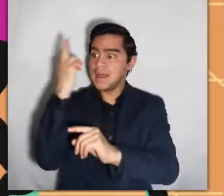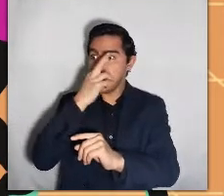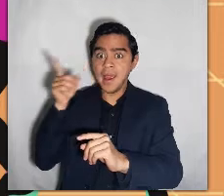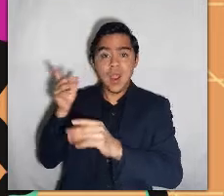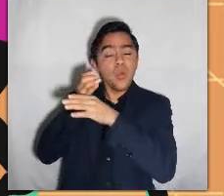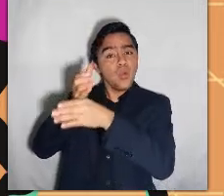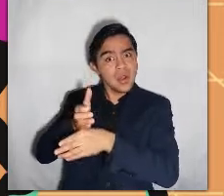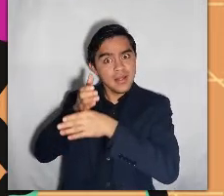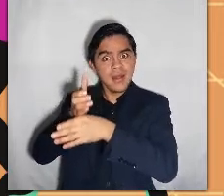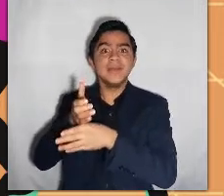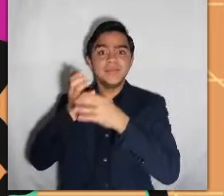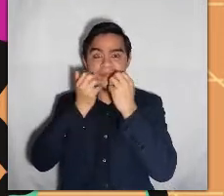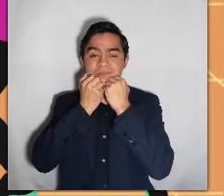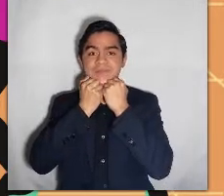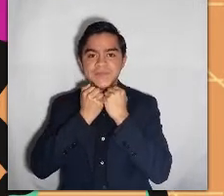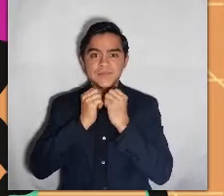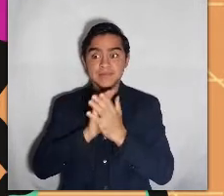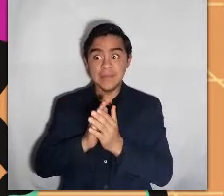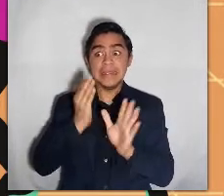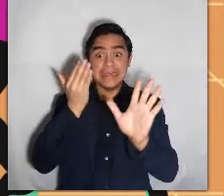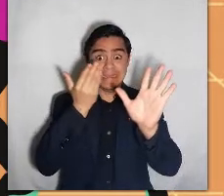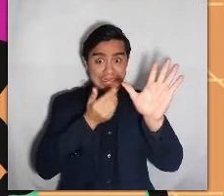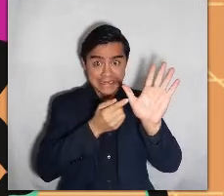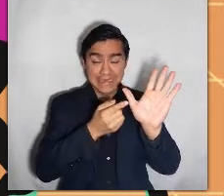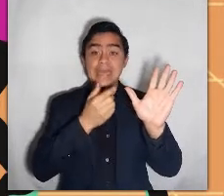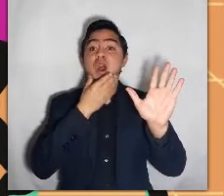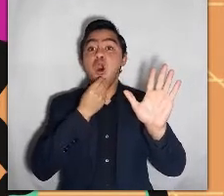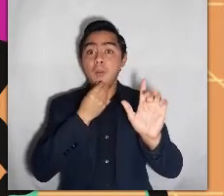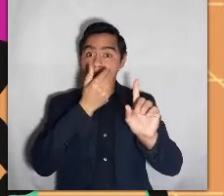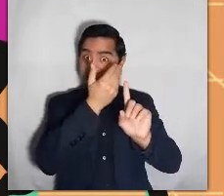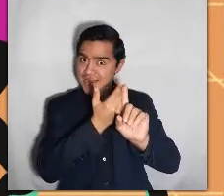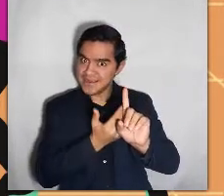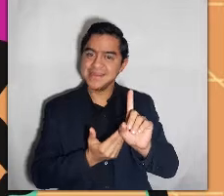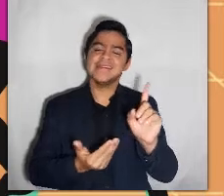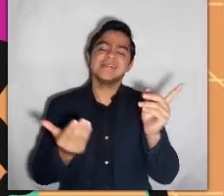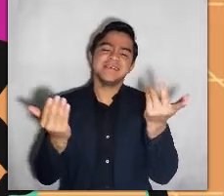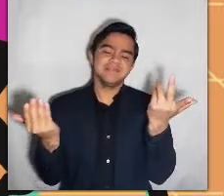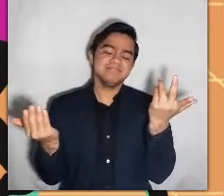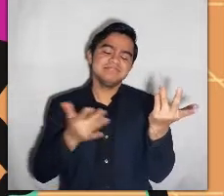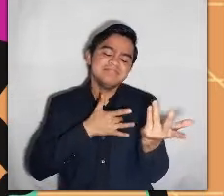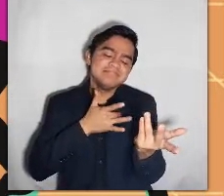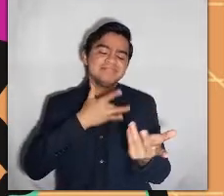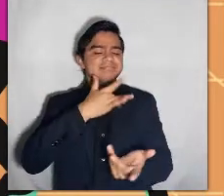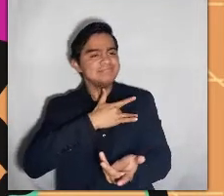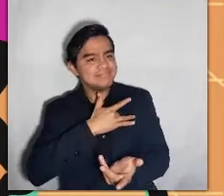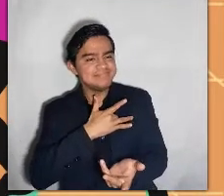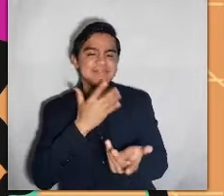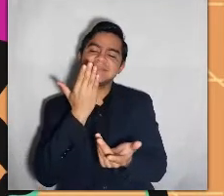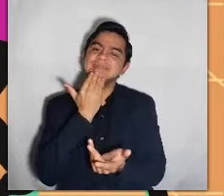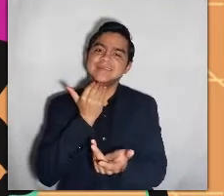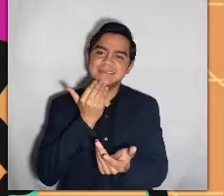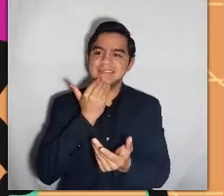algunas muy extrañas, que cuidaba y regaba con mucho cariño. Como Margarito era un príncipe sensible y tierno